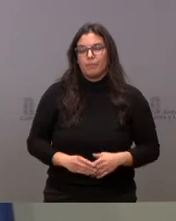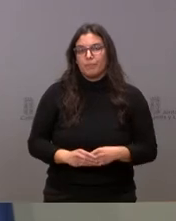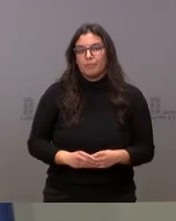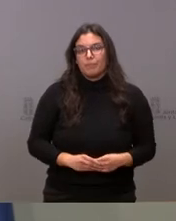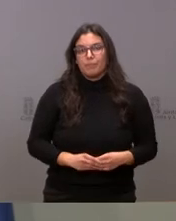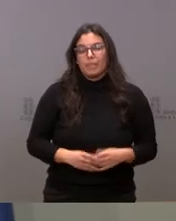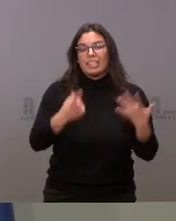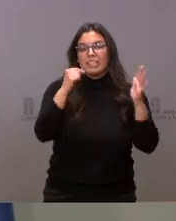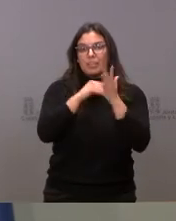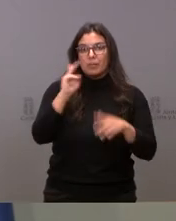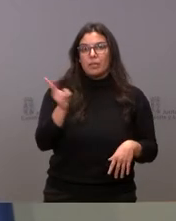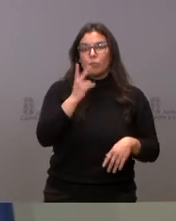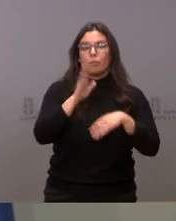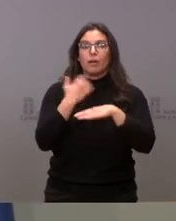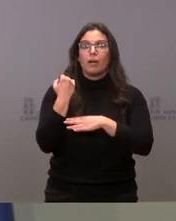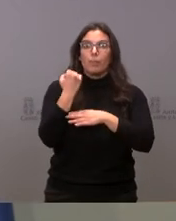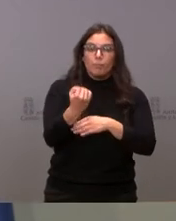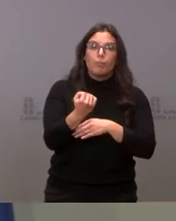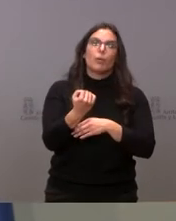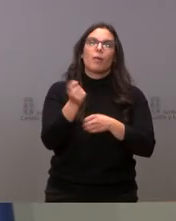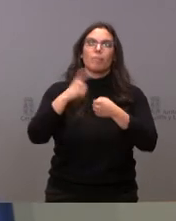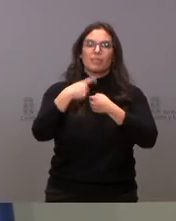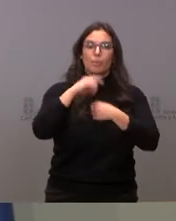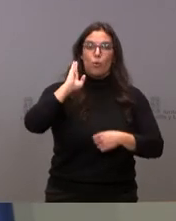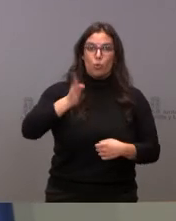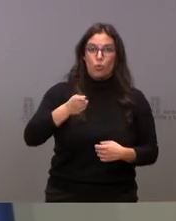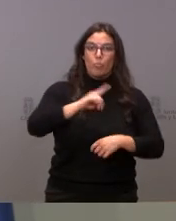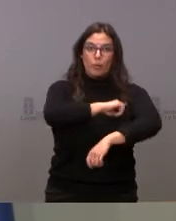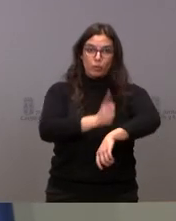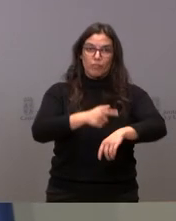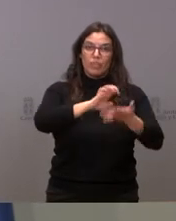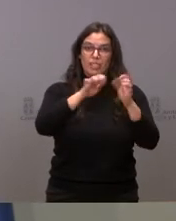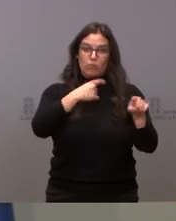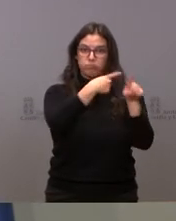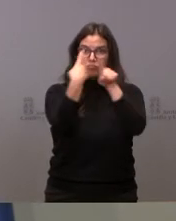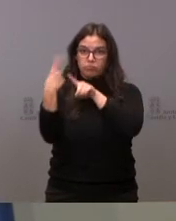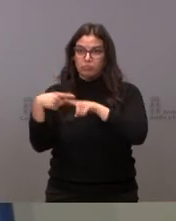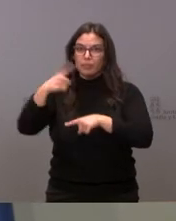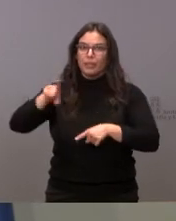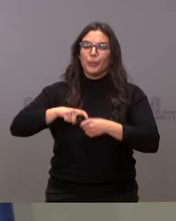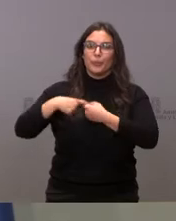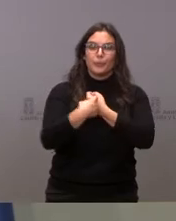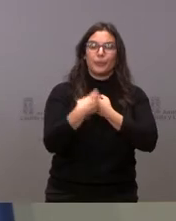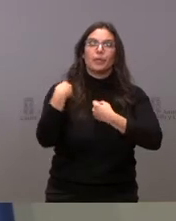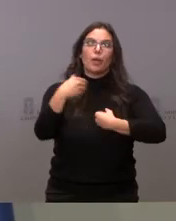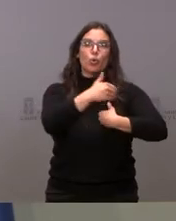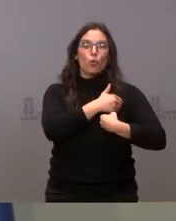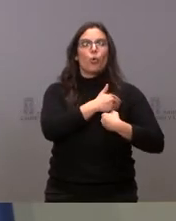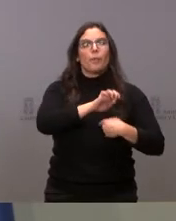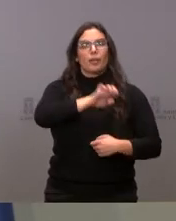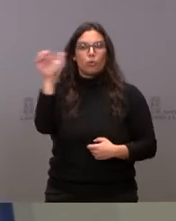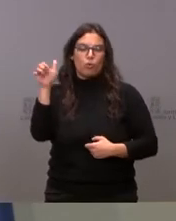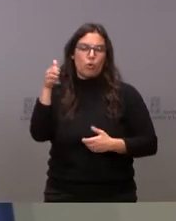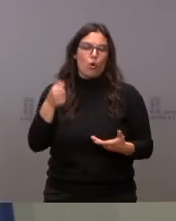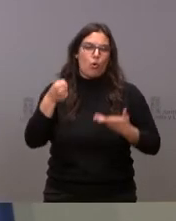Y 60.000 euros para apoyar la participación de los clubes deportivos de Castilla y León que toman parte en la Rugby Europe Super Cup